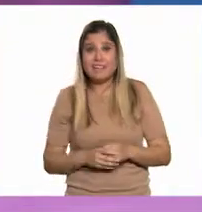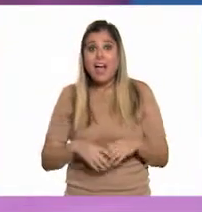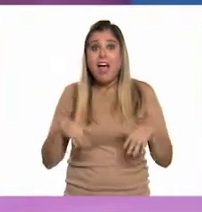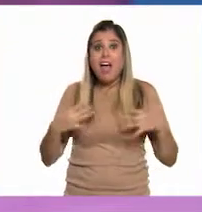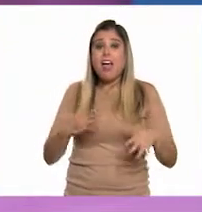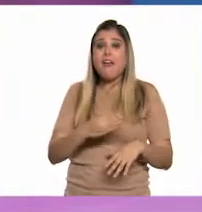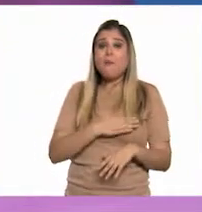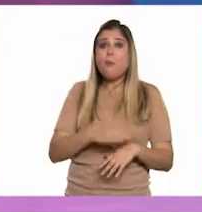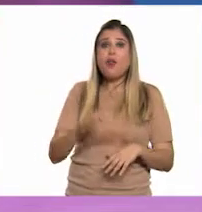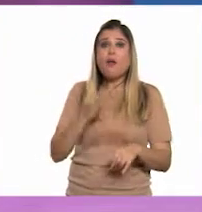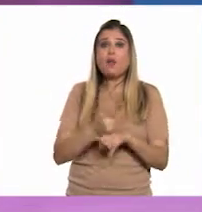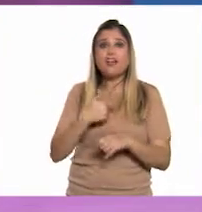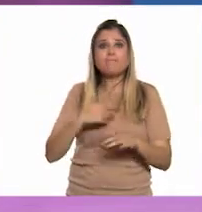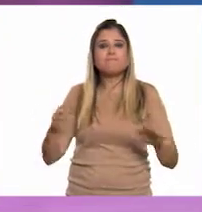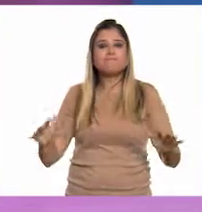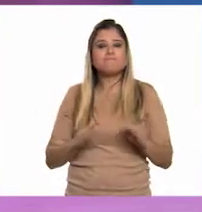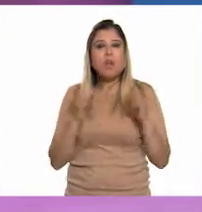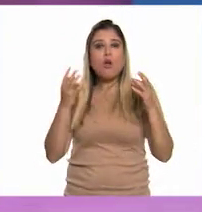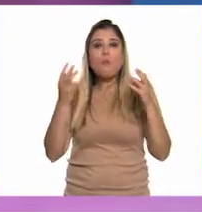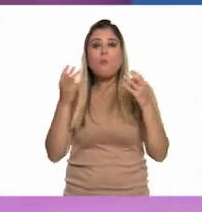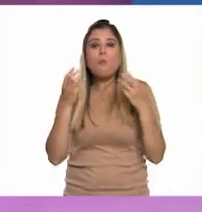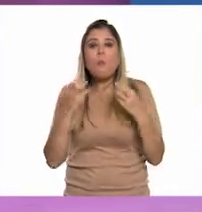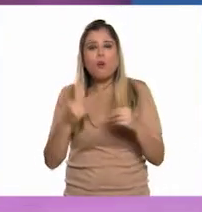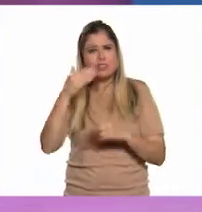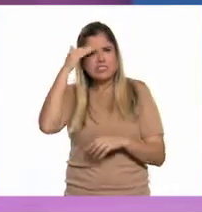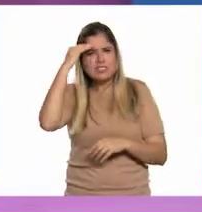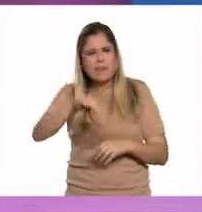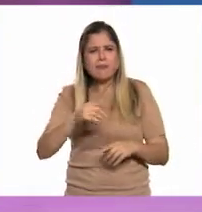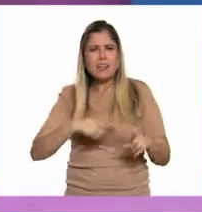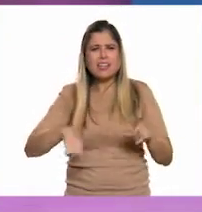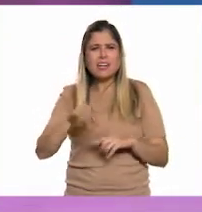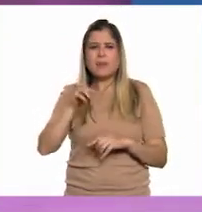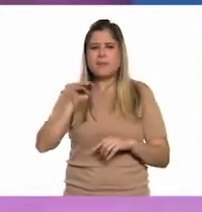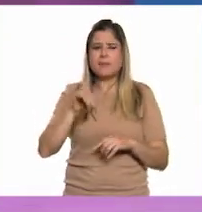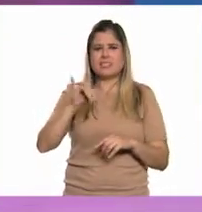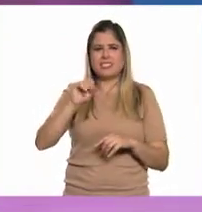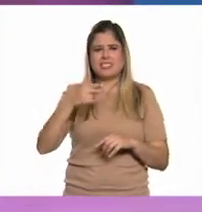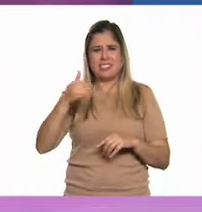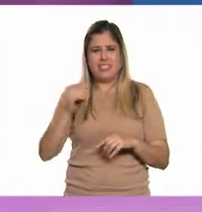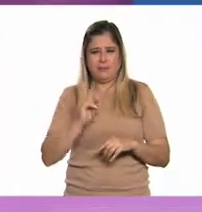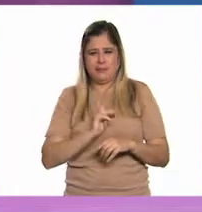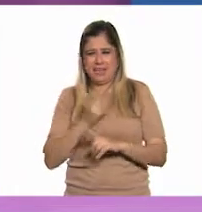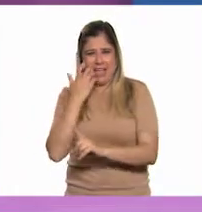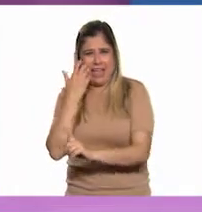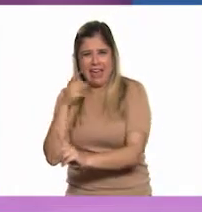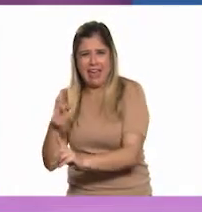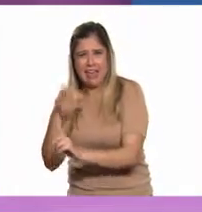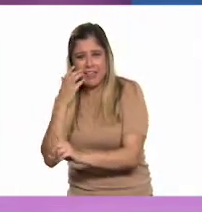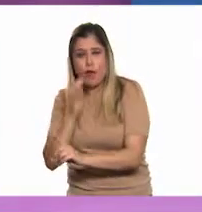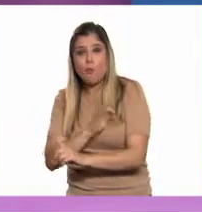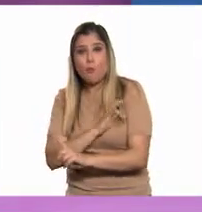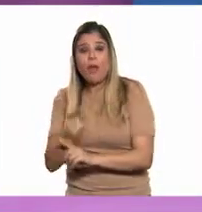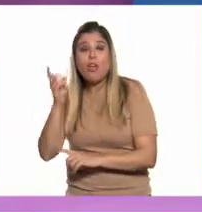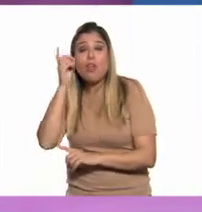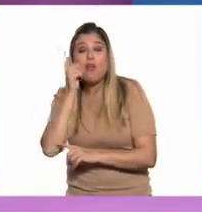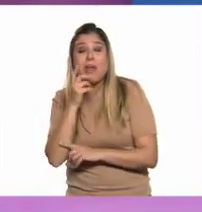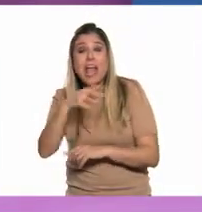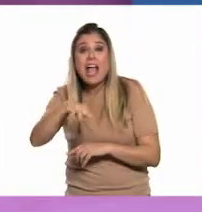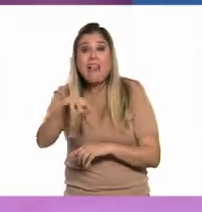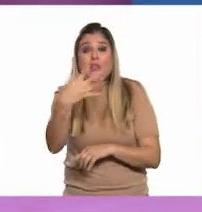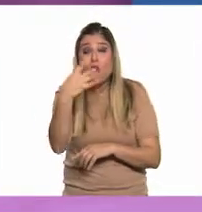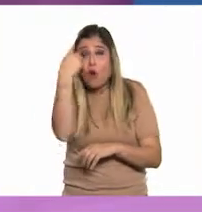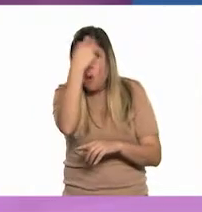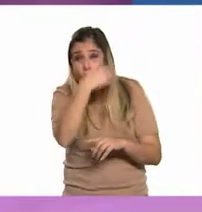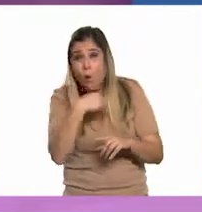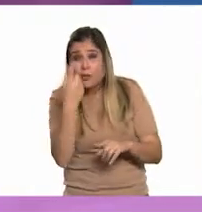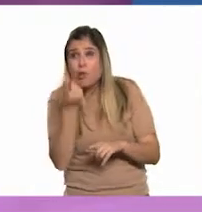Porque a mí me sorprendió mucho saber que Mishi, mi gatito, puede dormir 14 horas